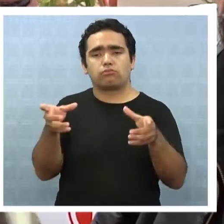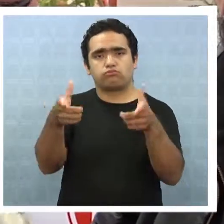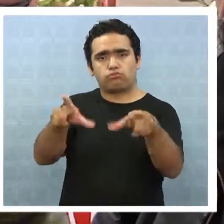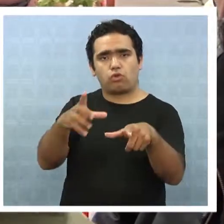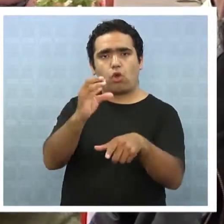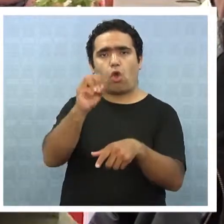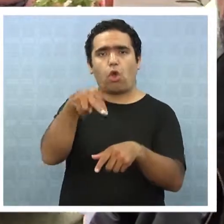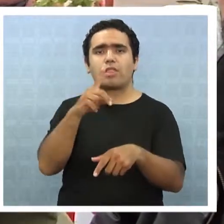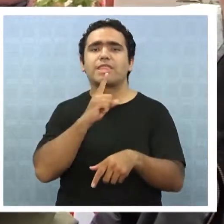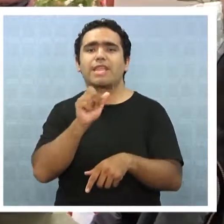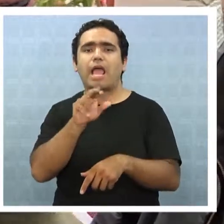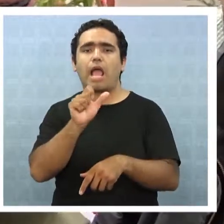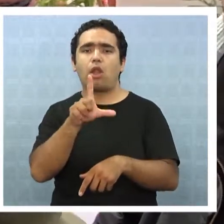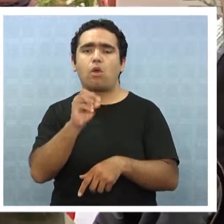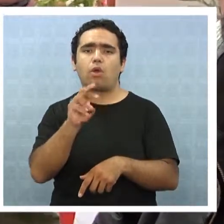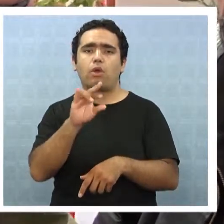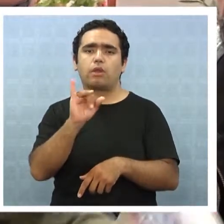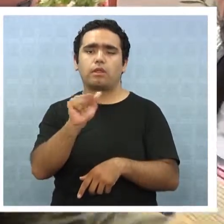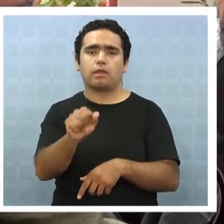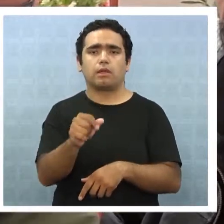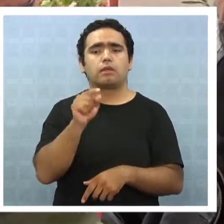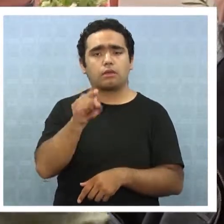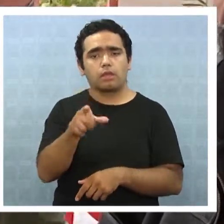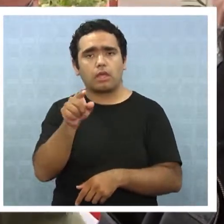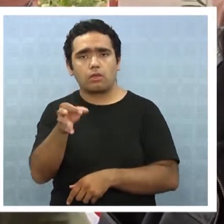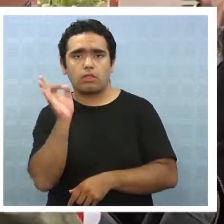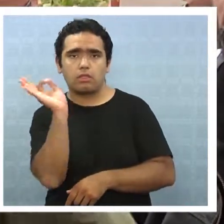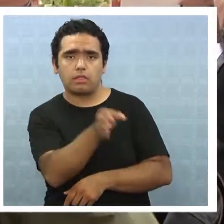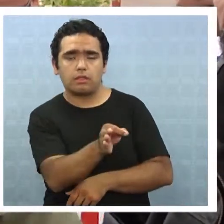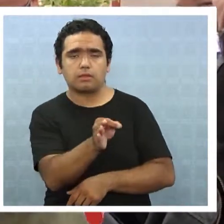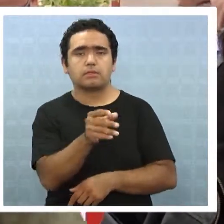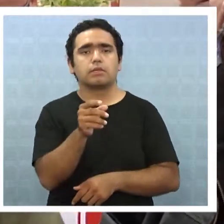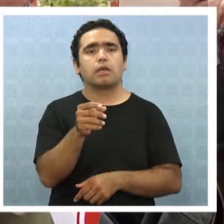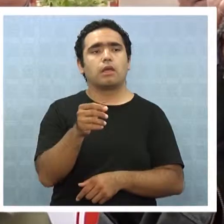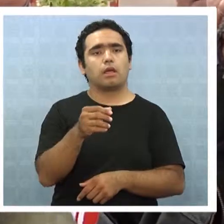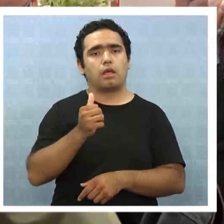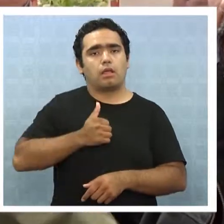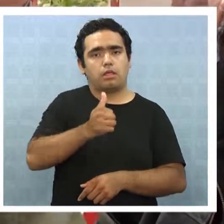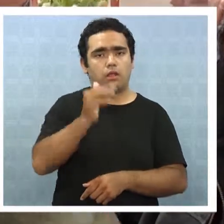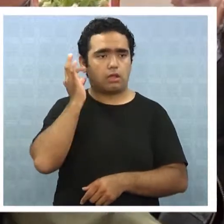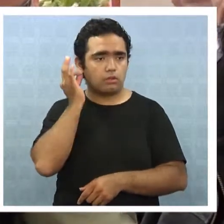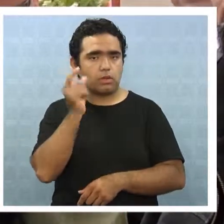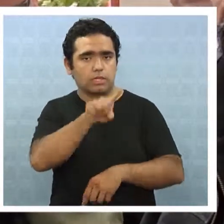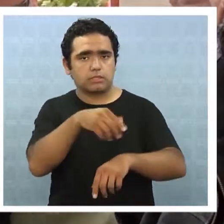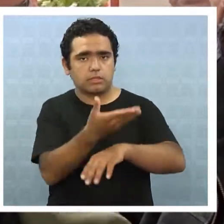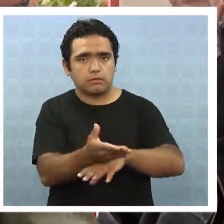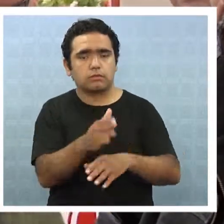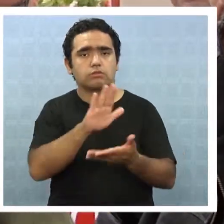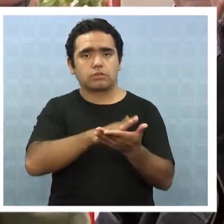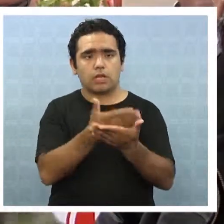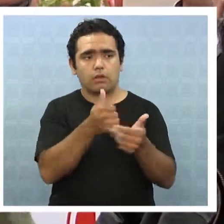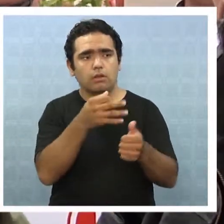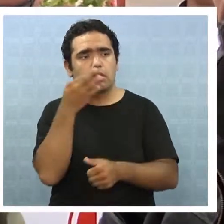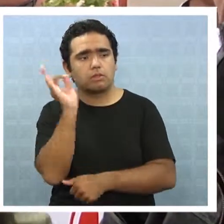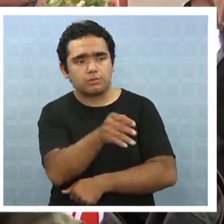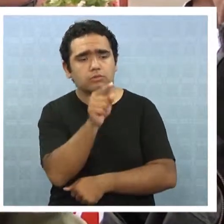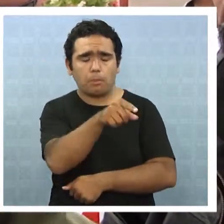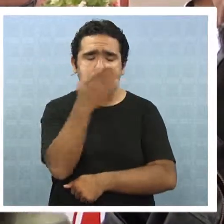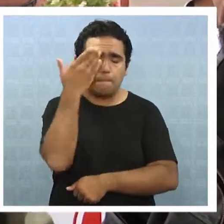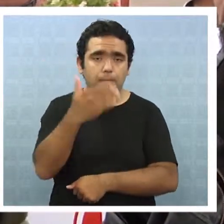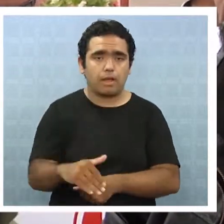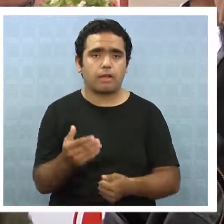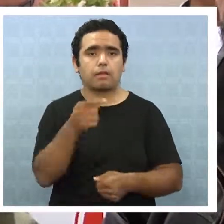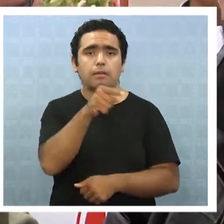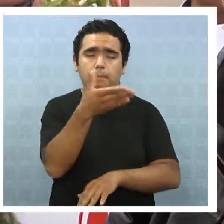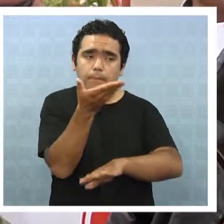por último dice, oye, yo estoy en una posición. Contraloría le está diciendo a la directora del servicio, le está diciendo a todos los ejecutivos del servicio que eso se